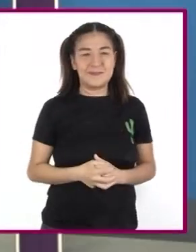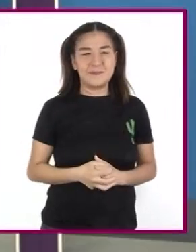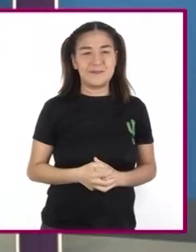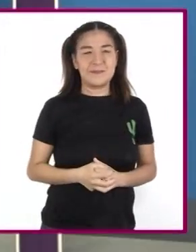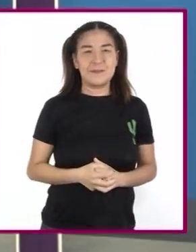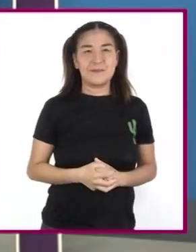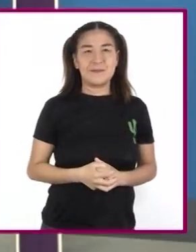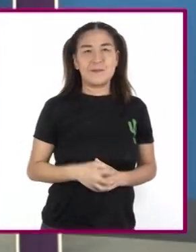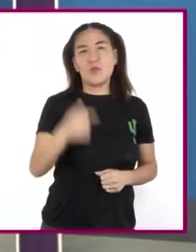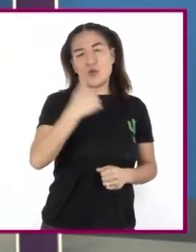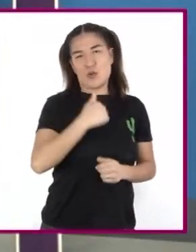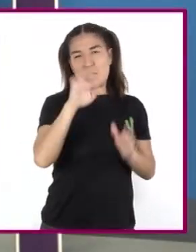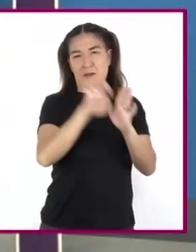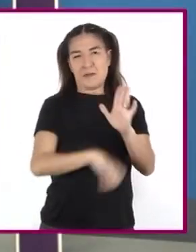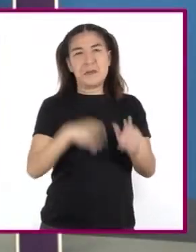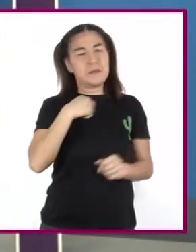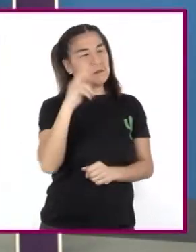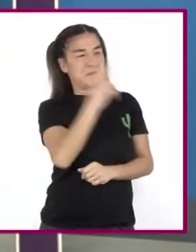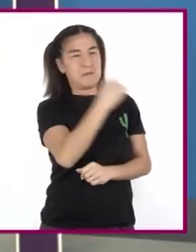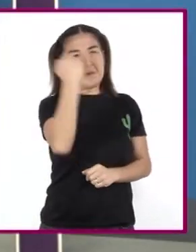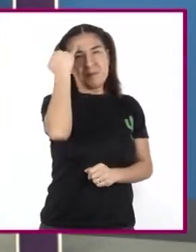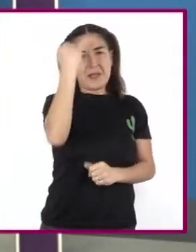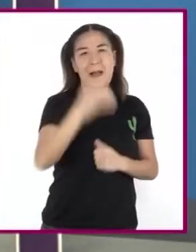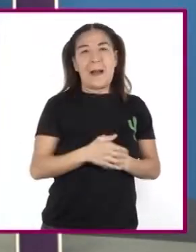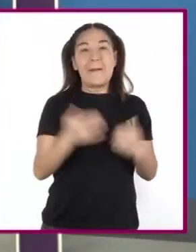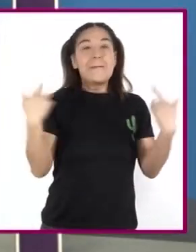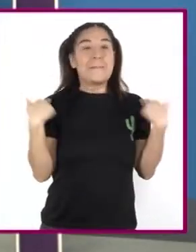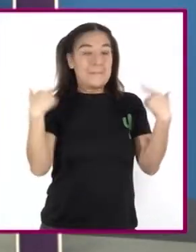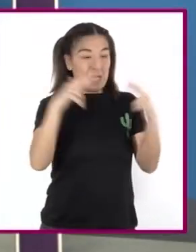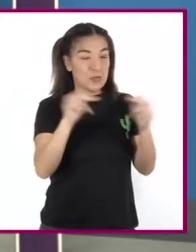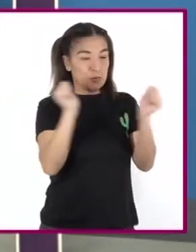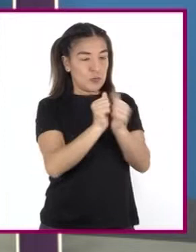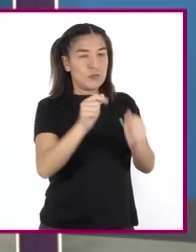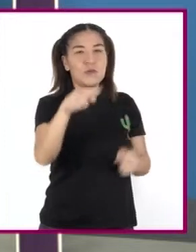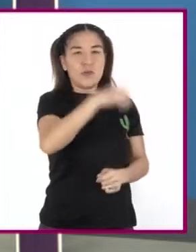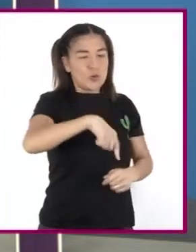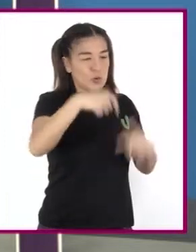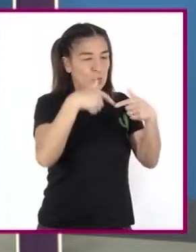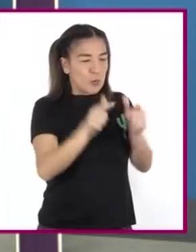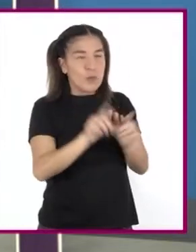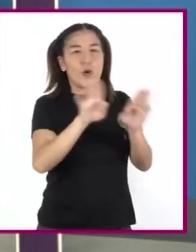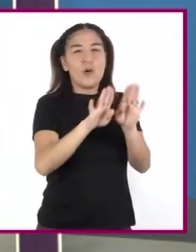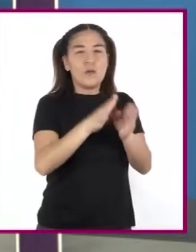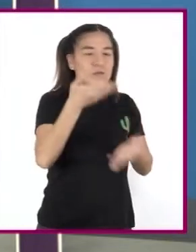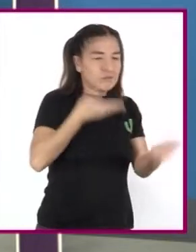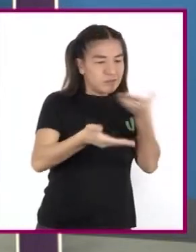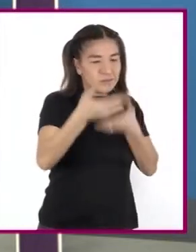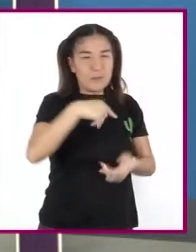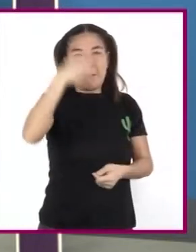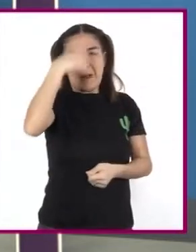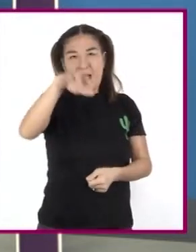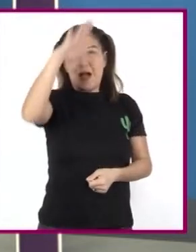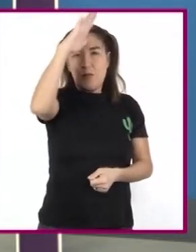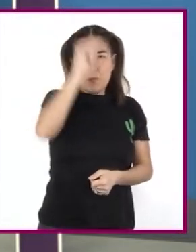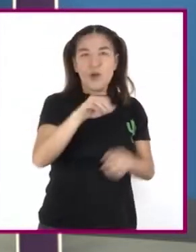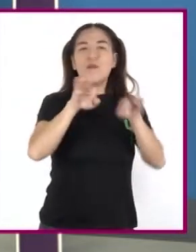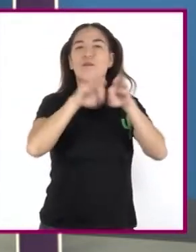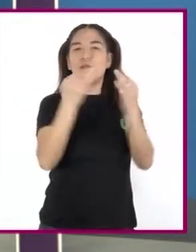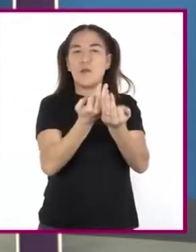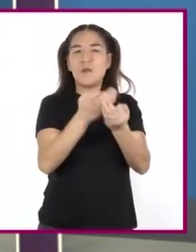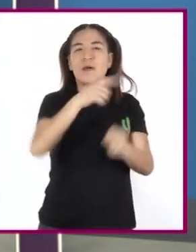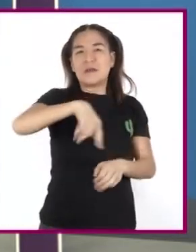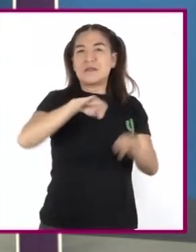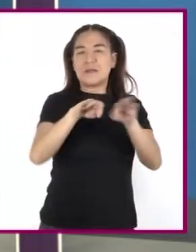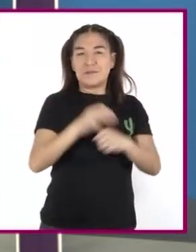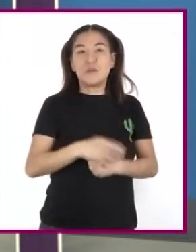Yo imaginé A un maestro Con su grupo Proponiendo Llegar a acuerdos Sobre la forma De trabajar ¿Y ustedes?